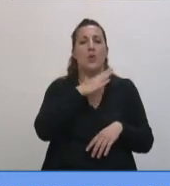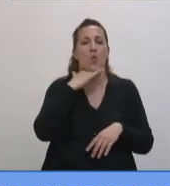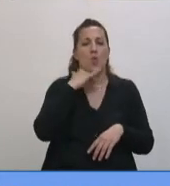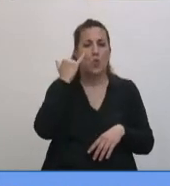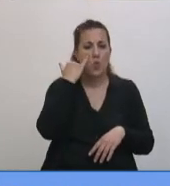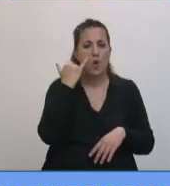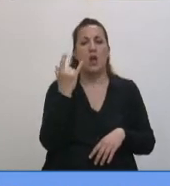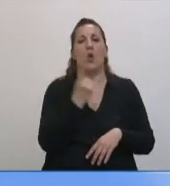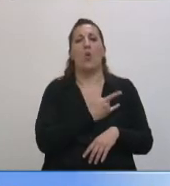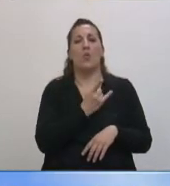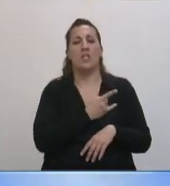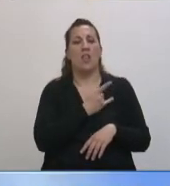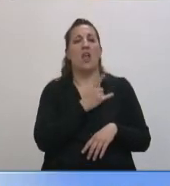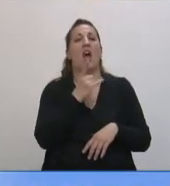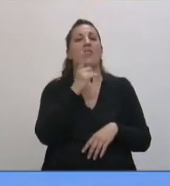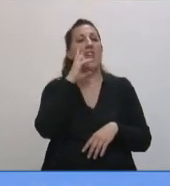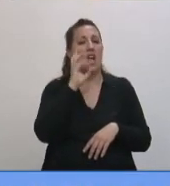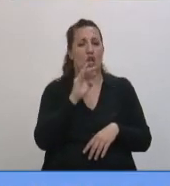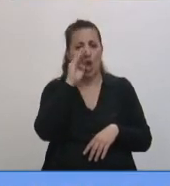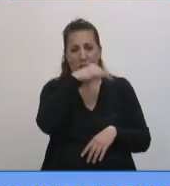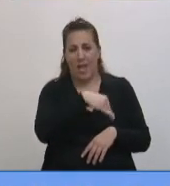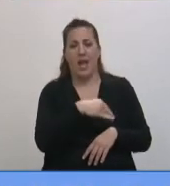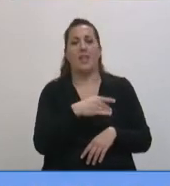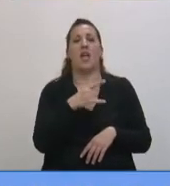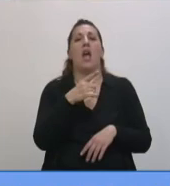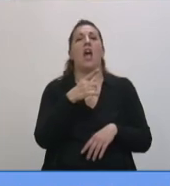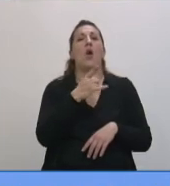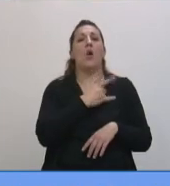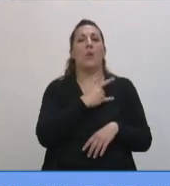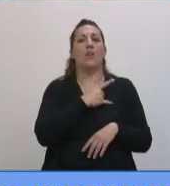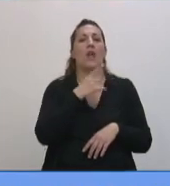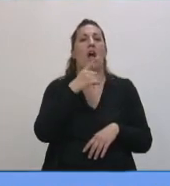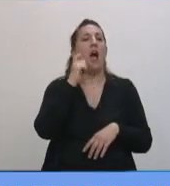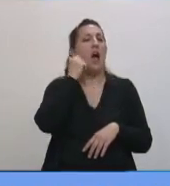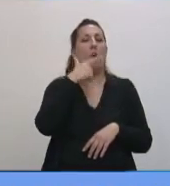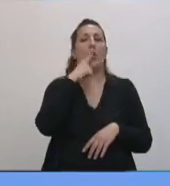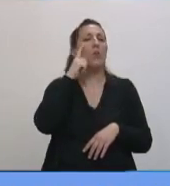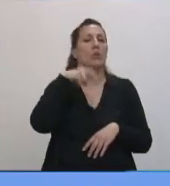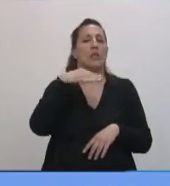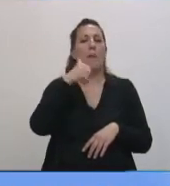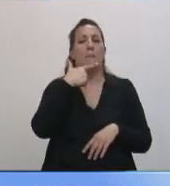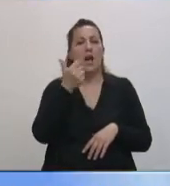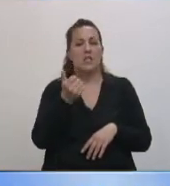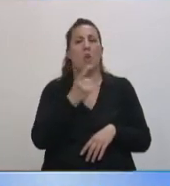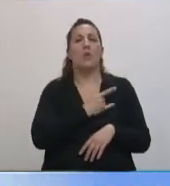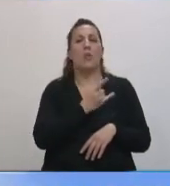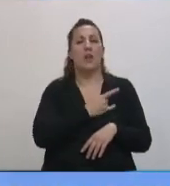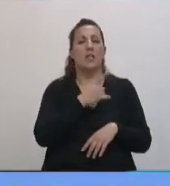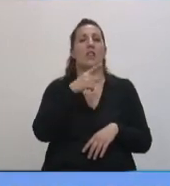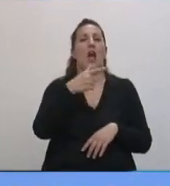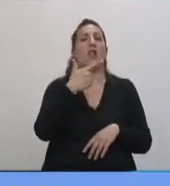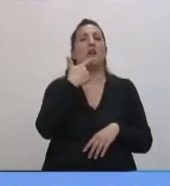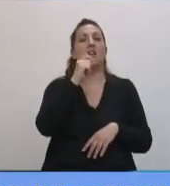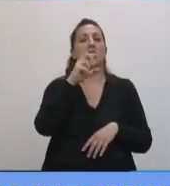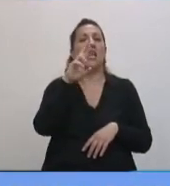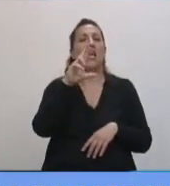Universidad Nacional de Río Negro, la Universidad Juan Agustín Maza, la Universidad Nacional Raúl Escalabrini Ortiz, y también